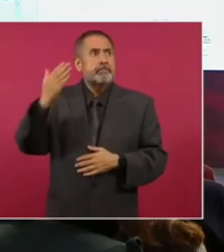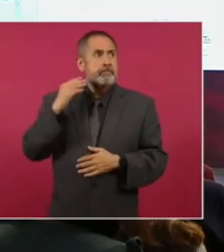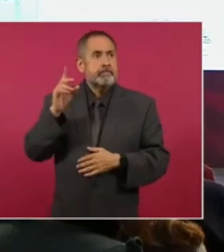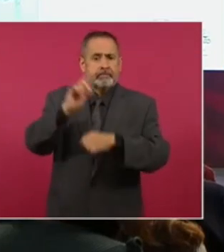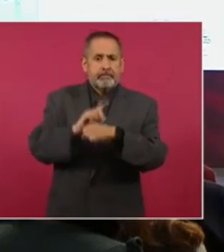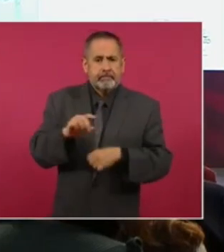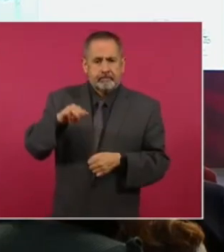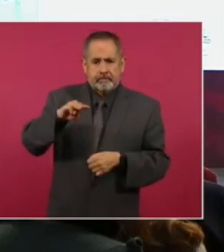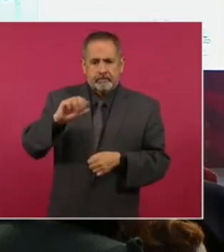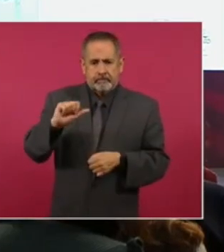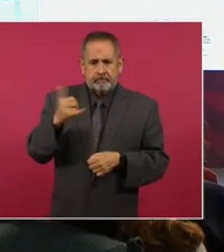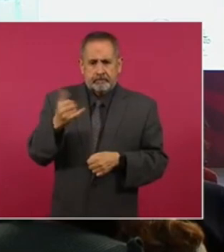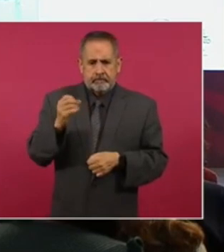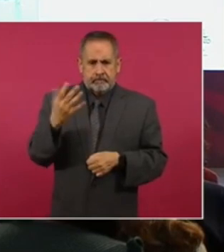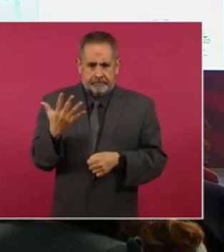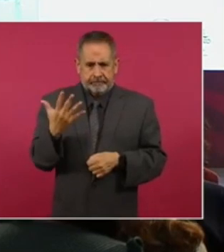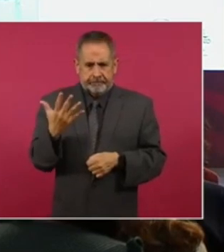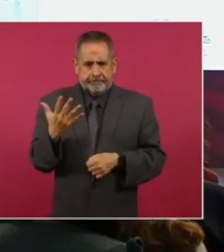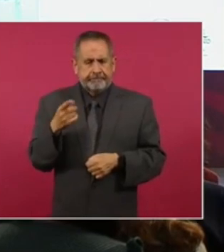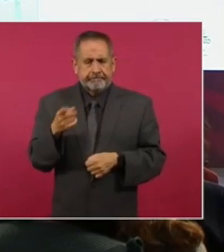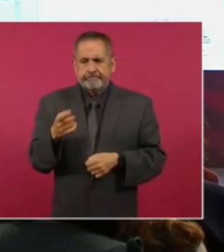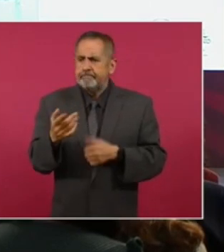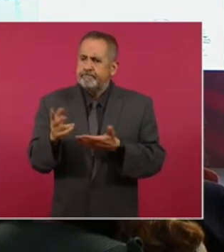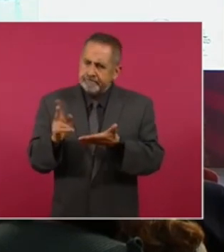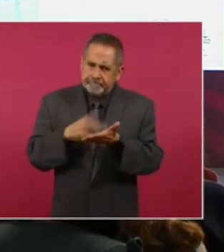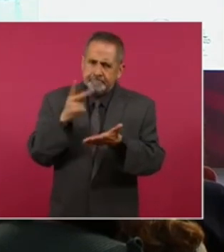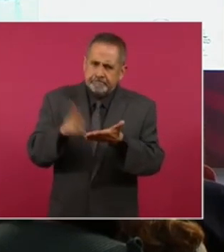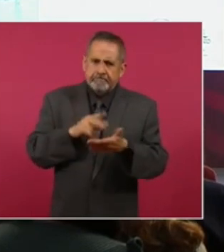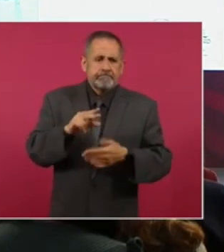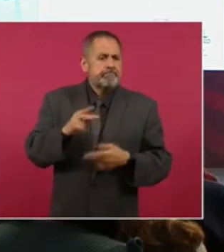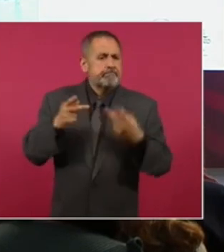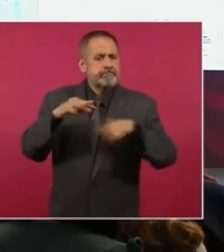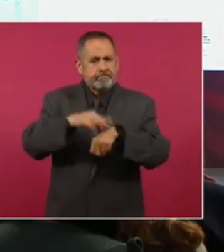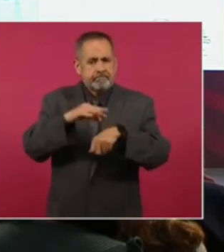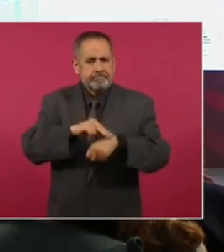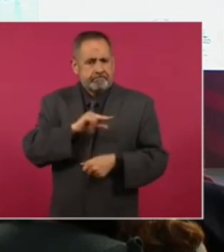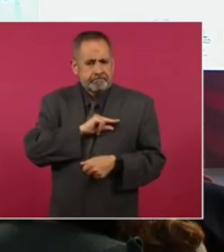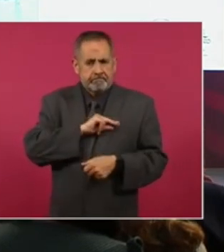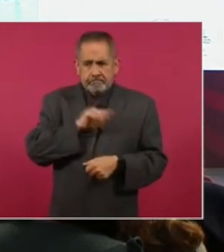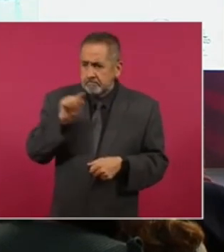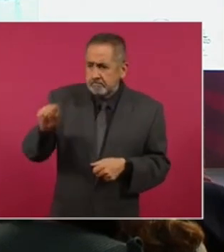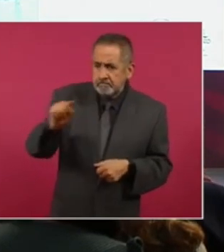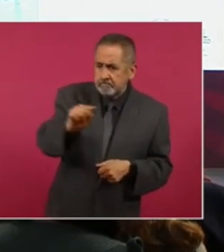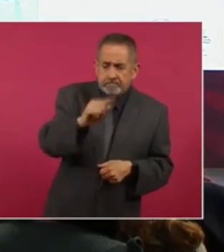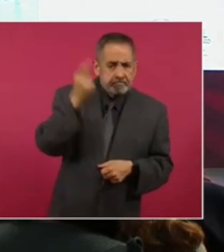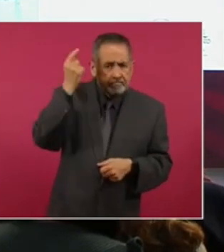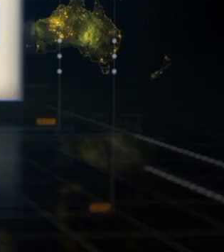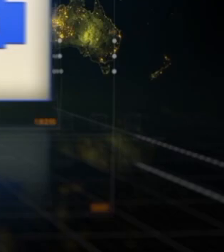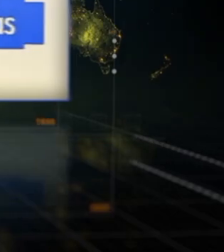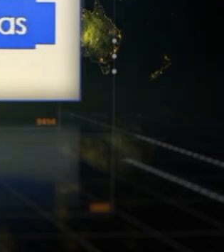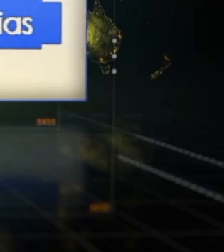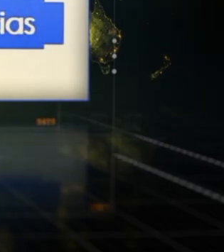de TV Guanajuato, con imágenes de Andrés Martínez, informó The Neck Insunza.